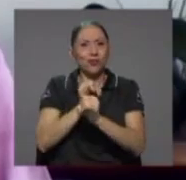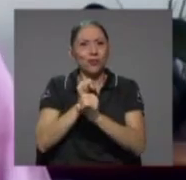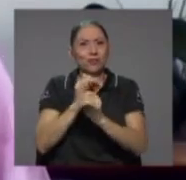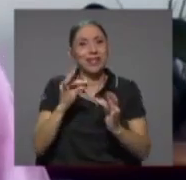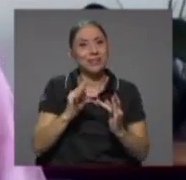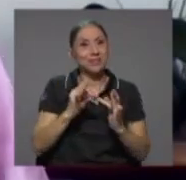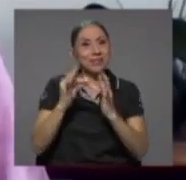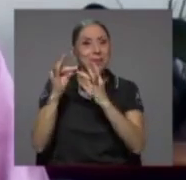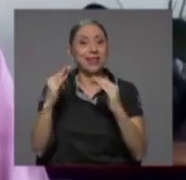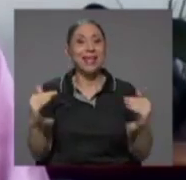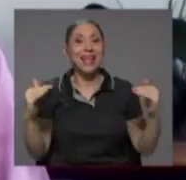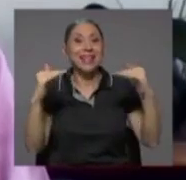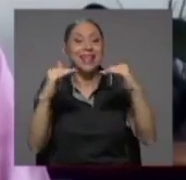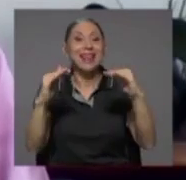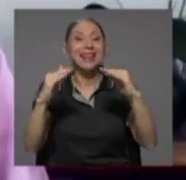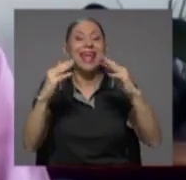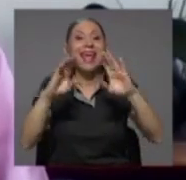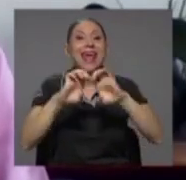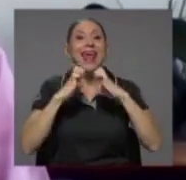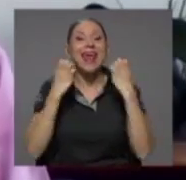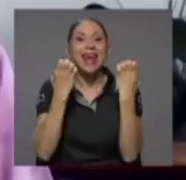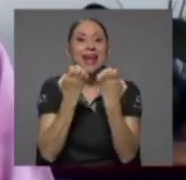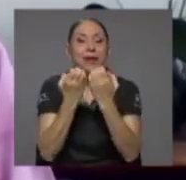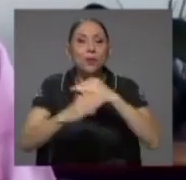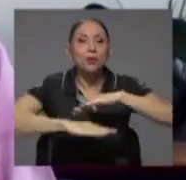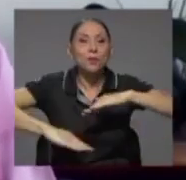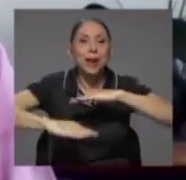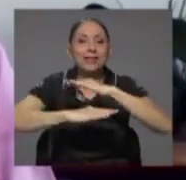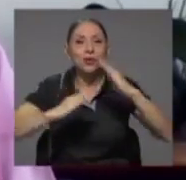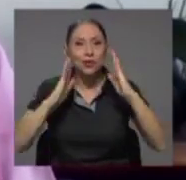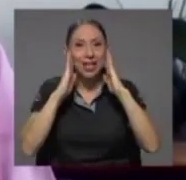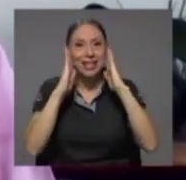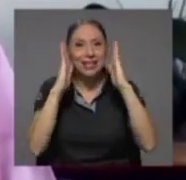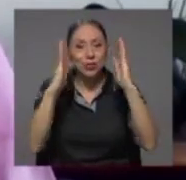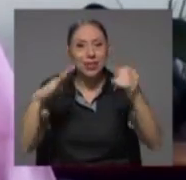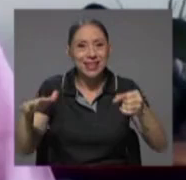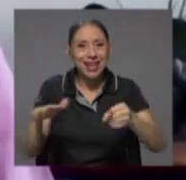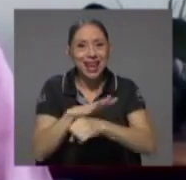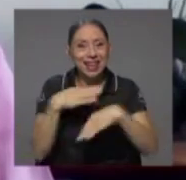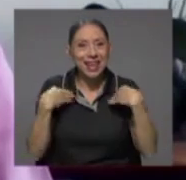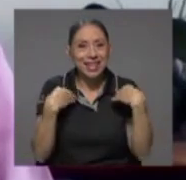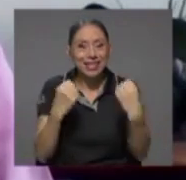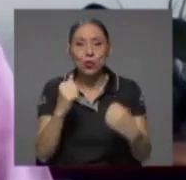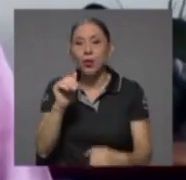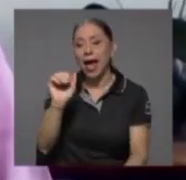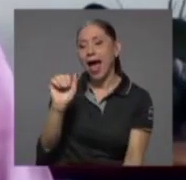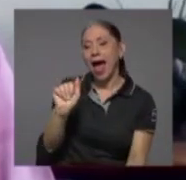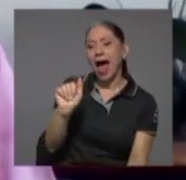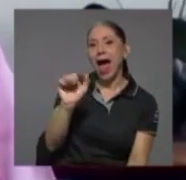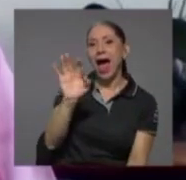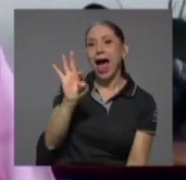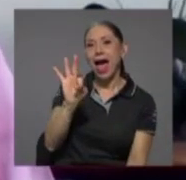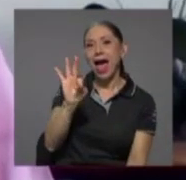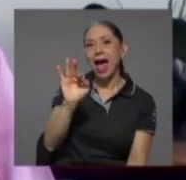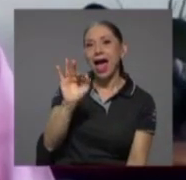de los equipos básicos de atención integral de la salud de los ATAPS que podemos tener con las juntas de